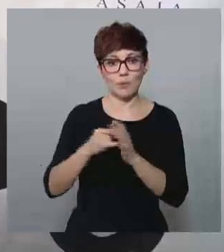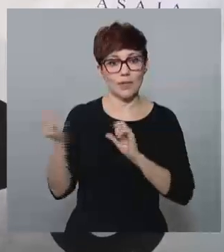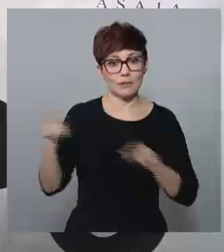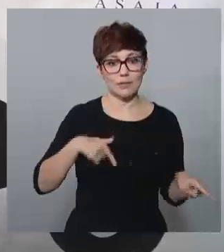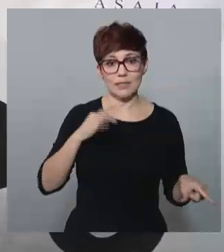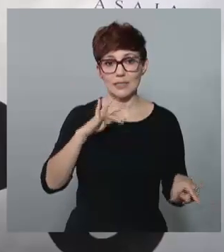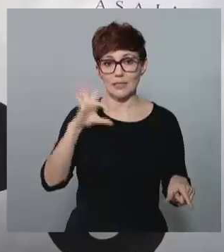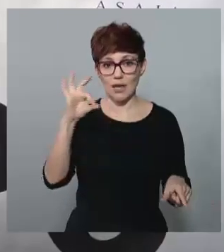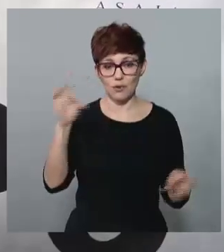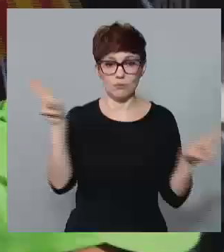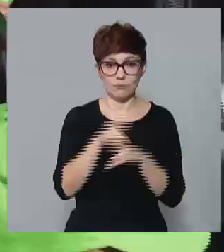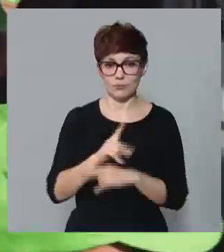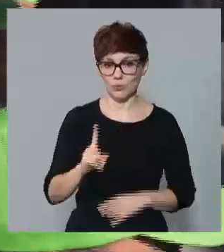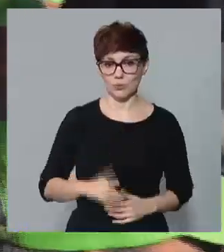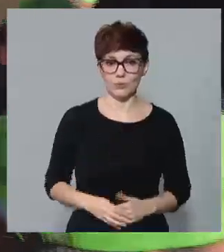sentencie el trasvaste.